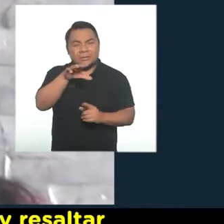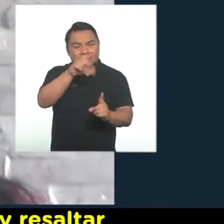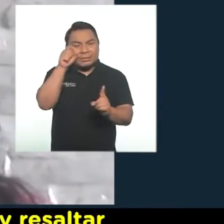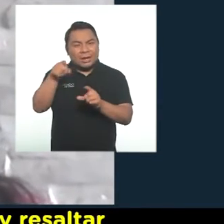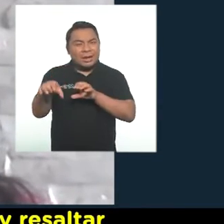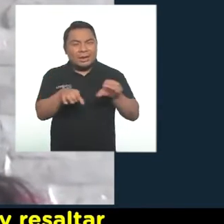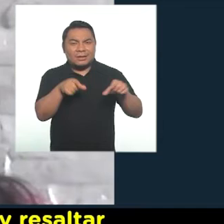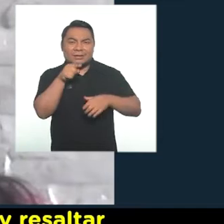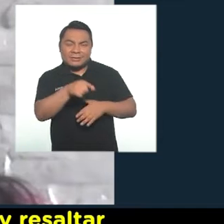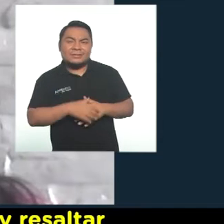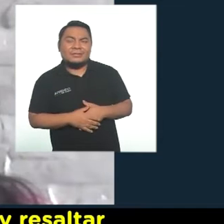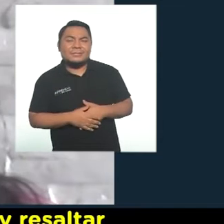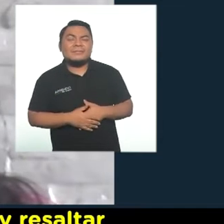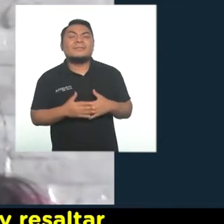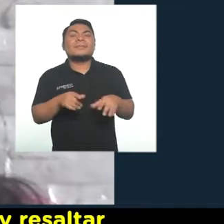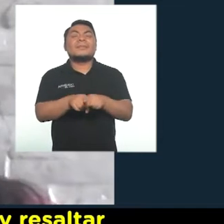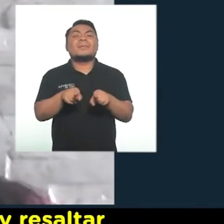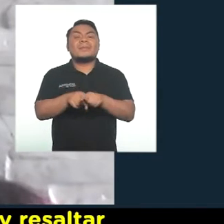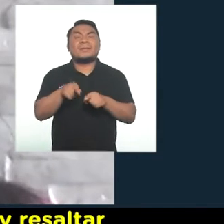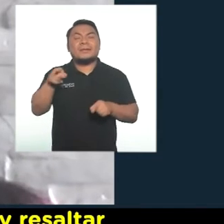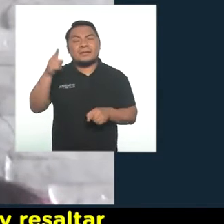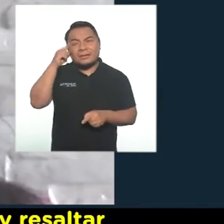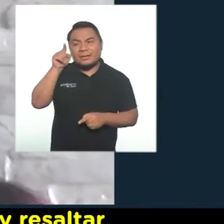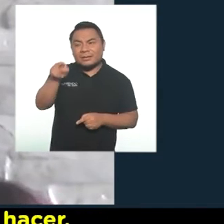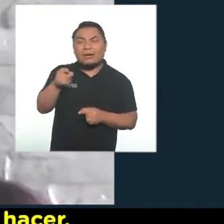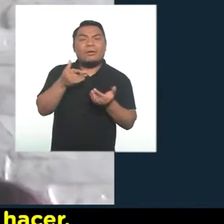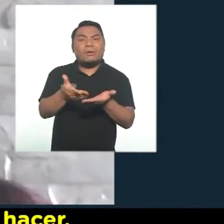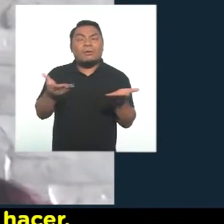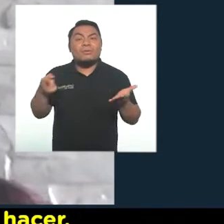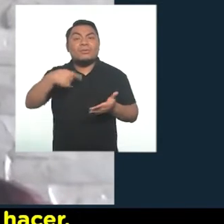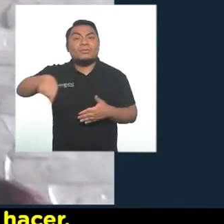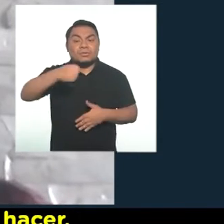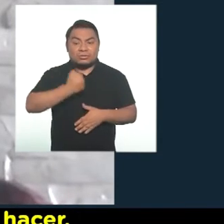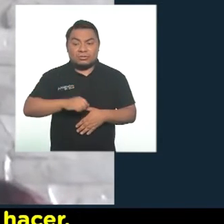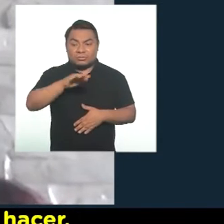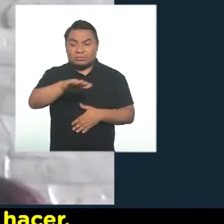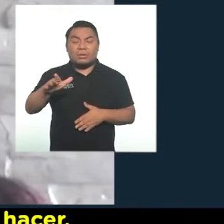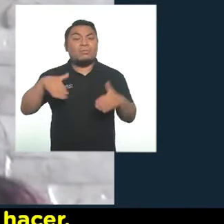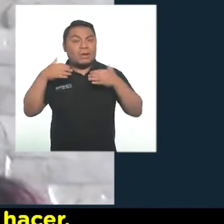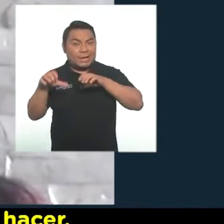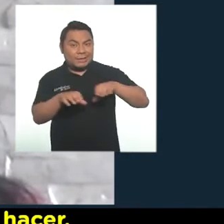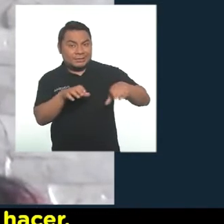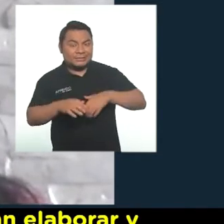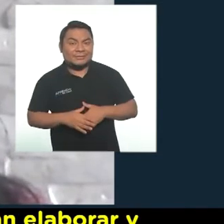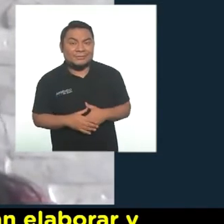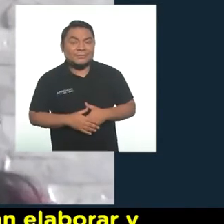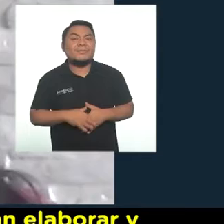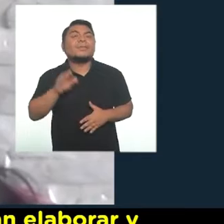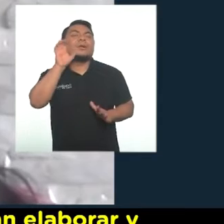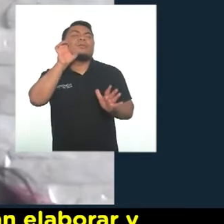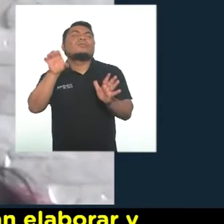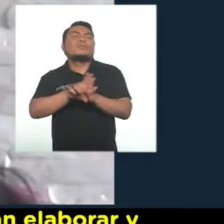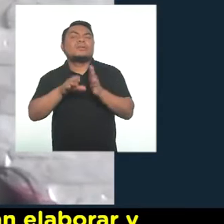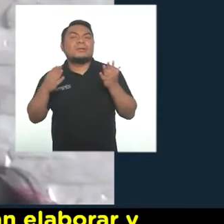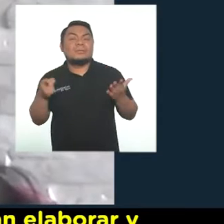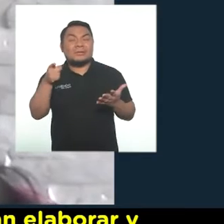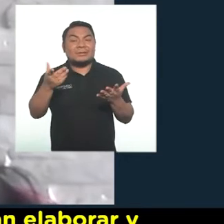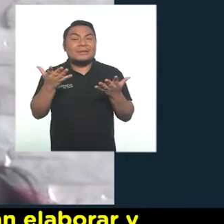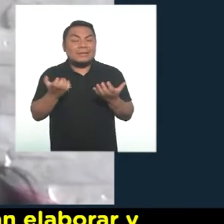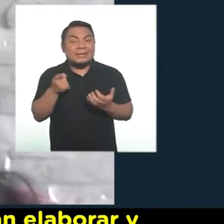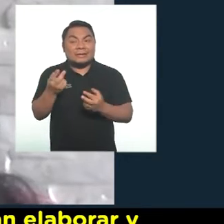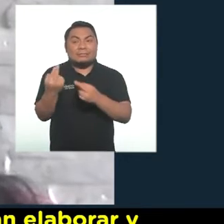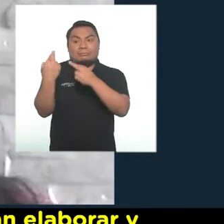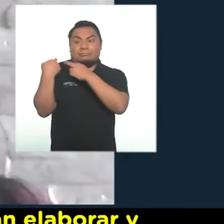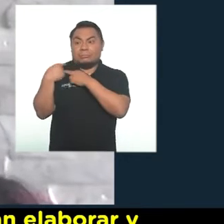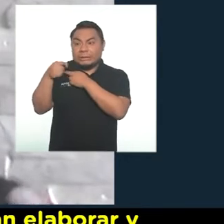identificar estas actividades y resaltar las cosas que nuestros niños y niñas pueden hacer. Por ejemplo, si